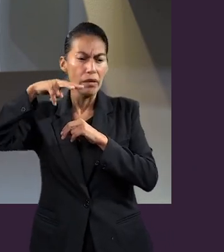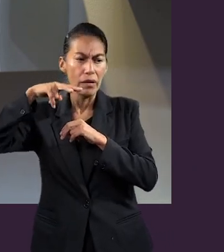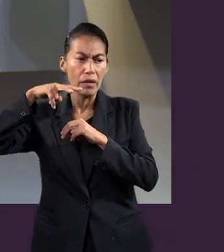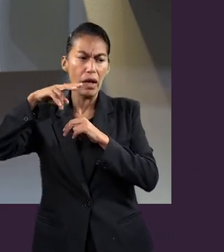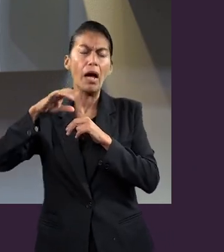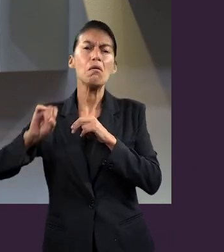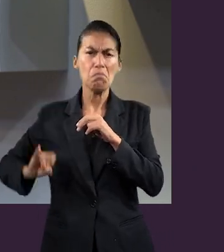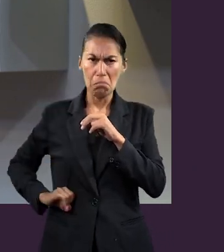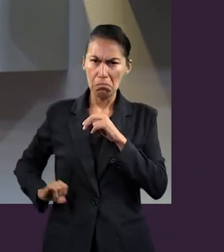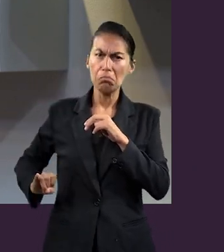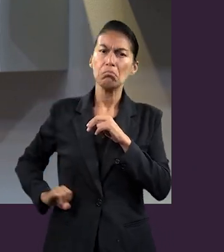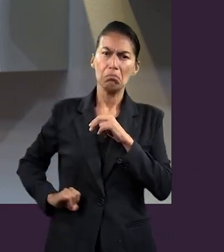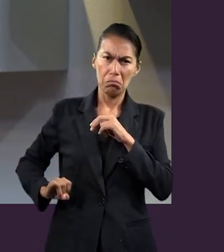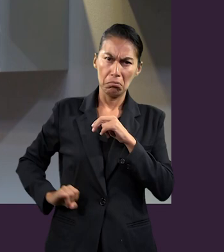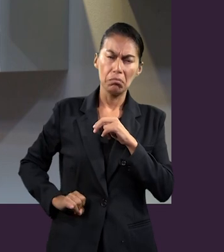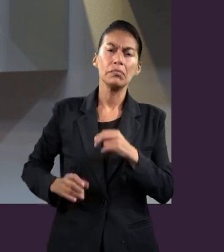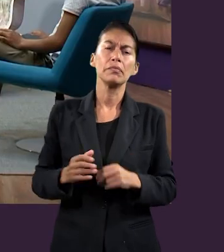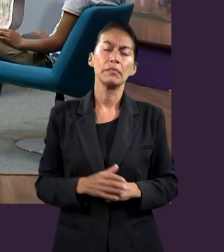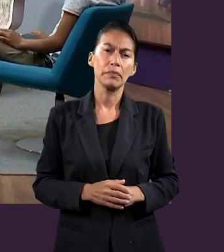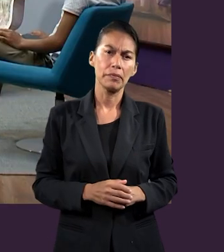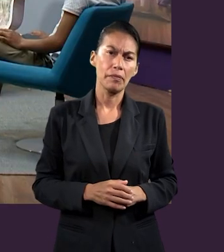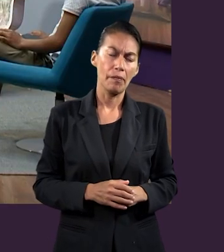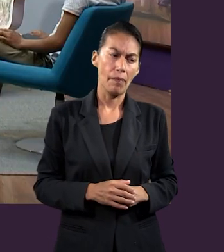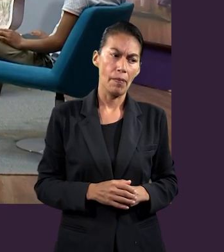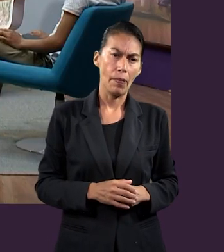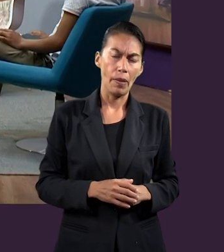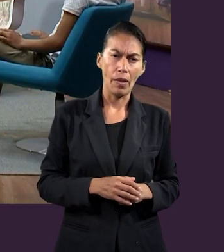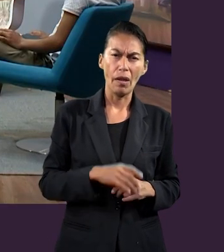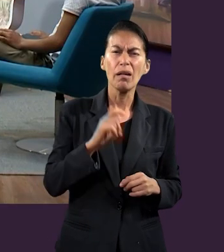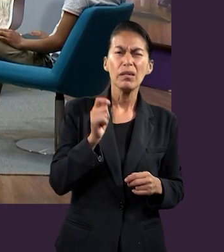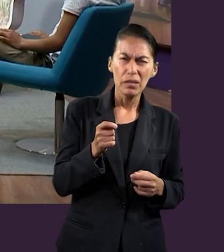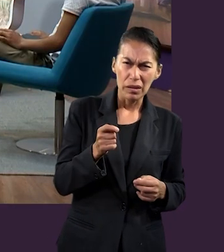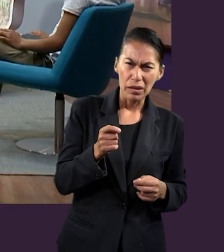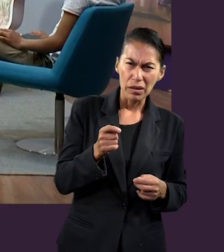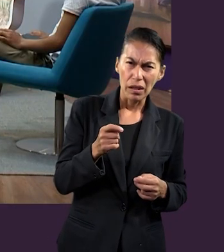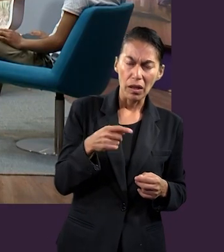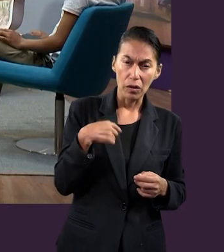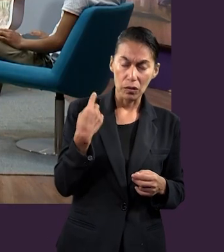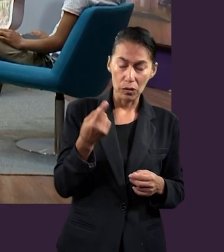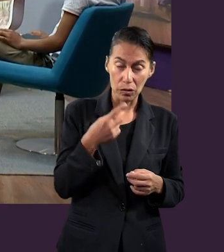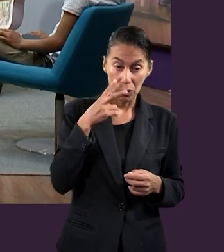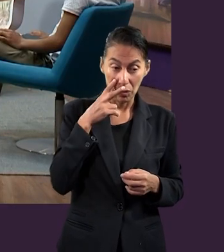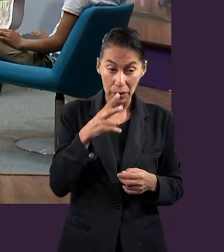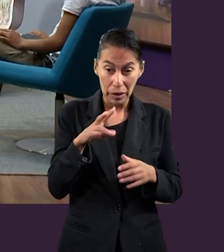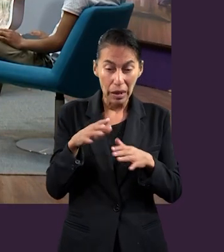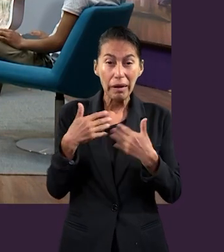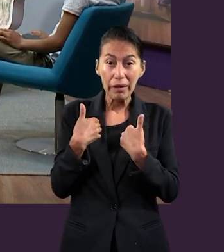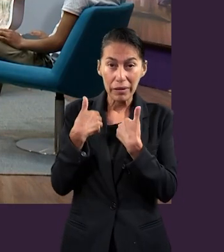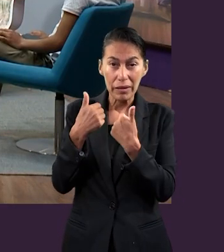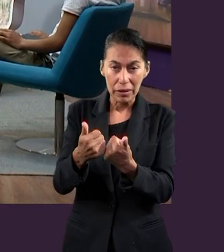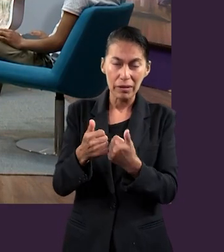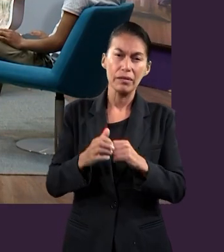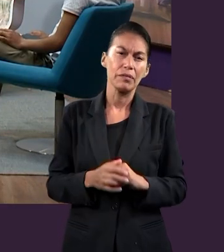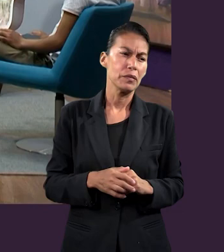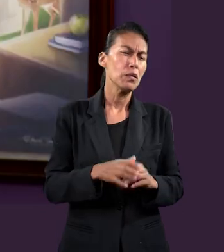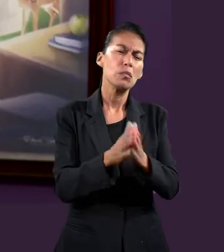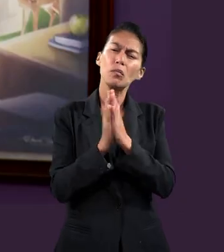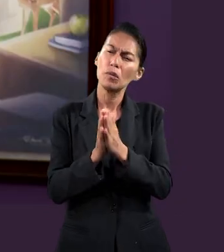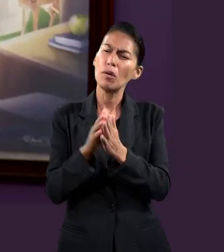un panorama bien interesante. Pau, ¿de qué nos habla ese panorama especial?